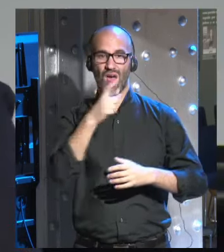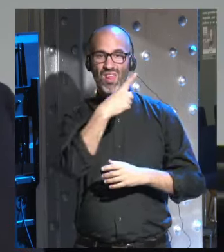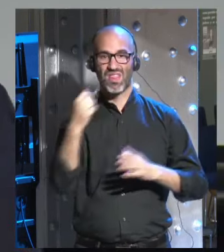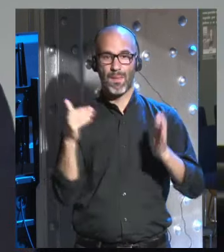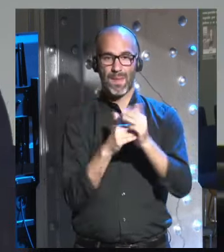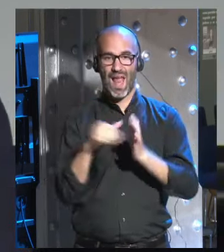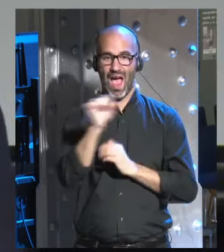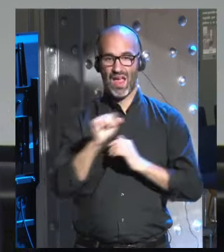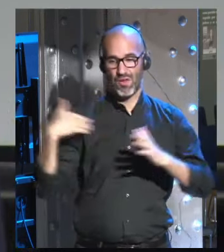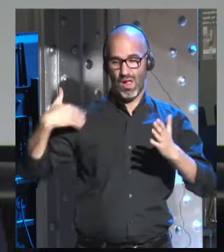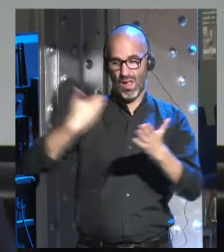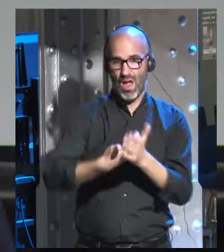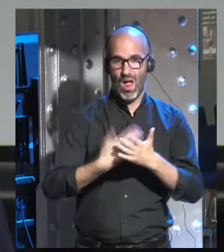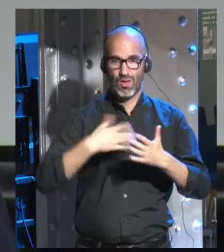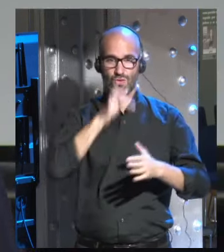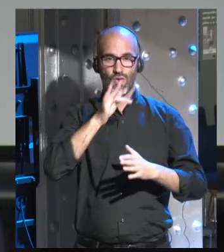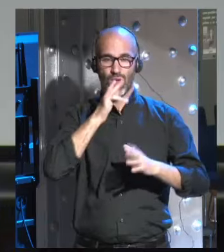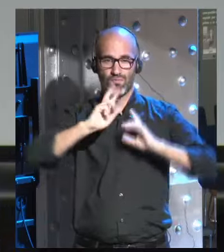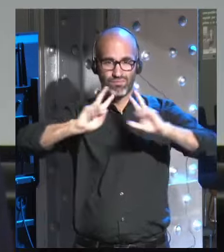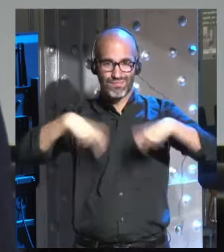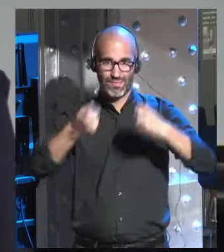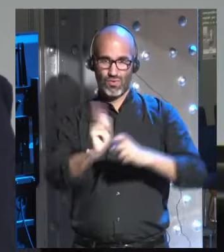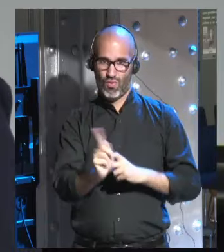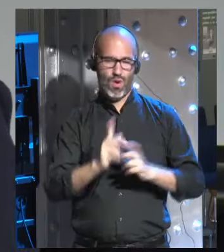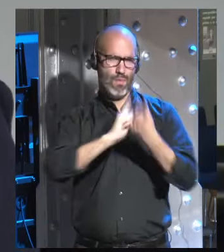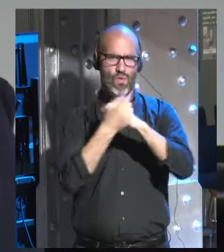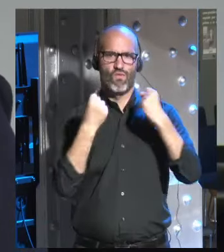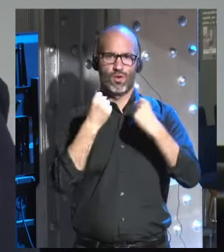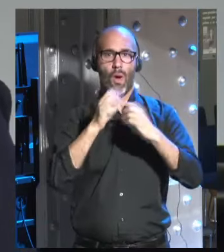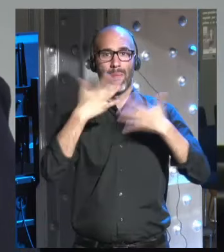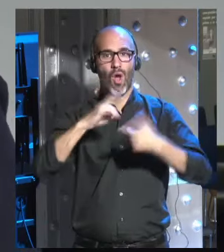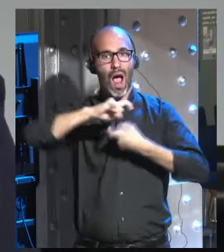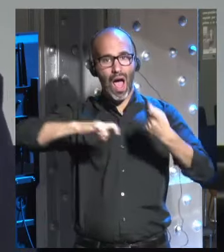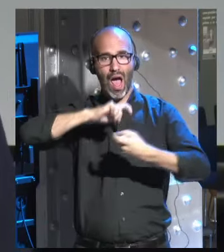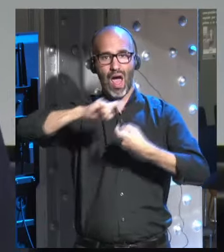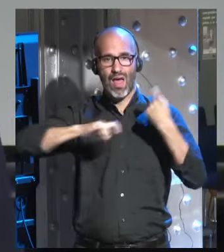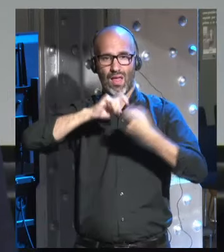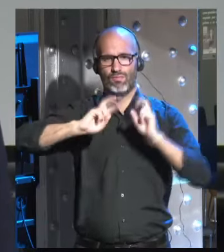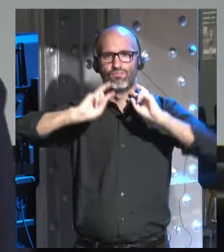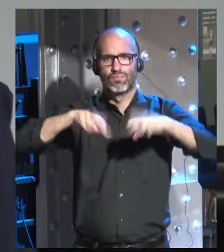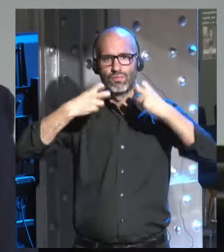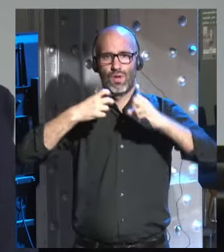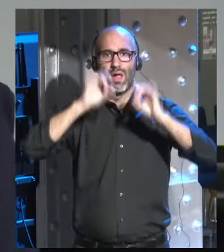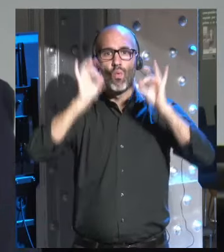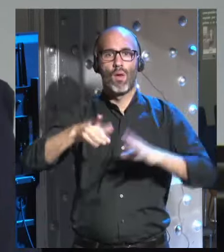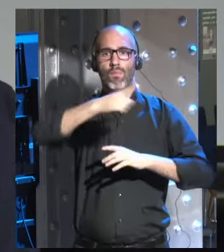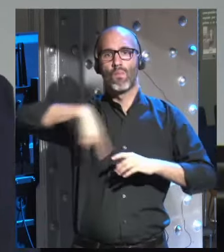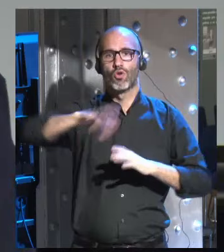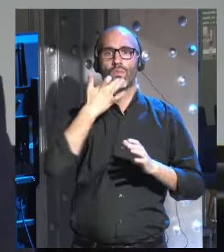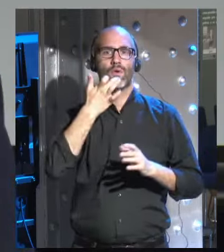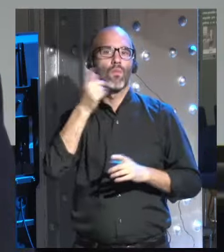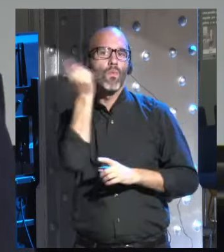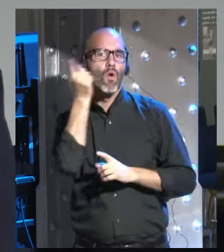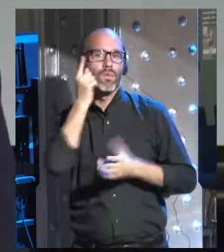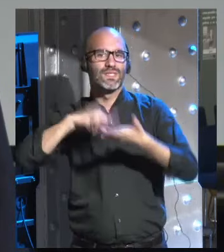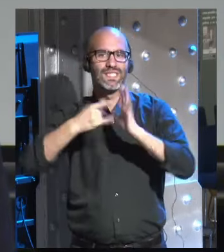las extremidades biónicas se actualizan cada año de la misma forma en la que vosotros actualizáis la versión del sistema operativo